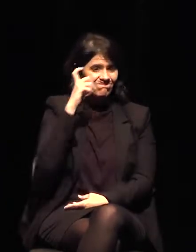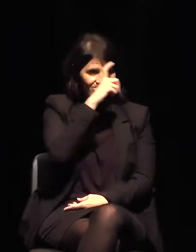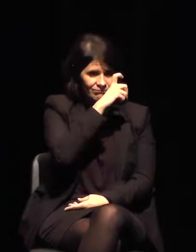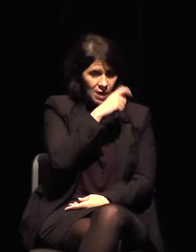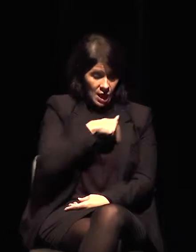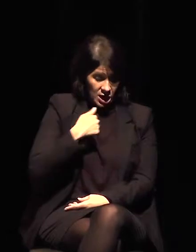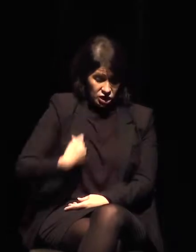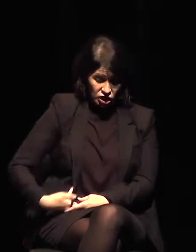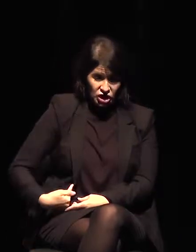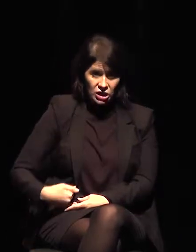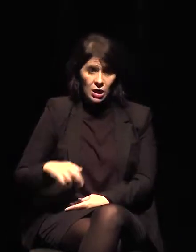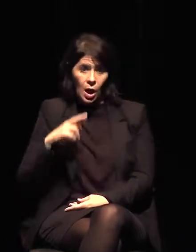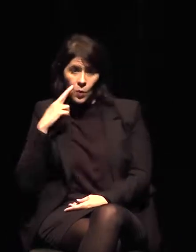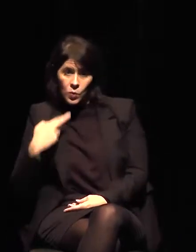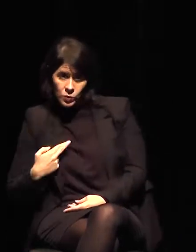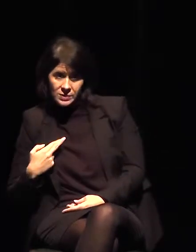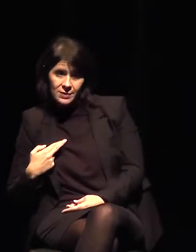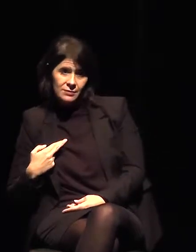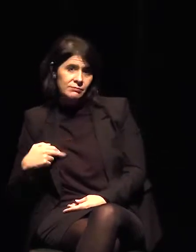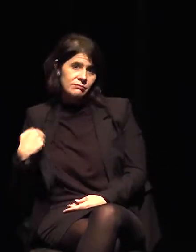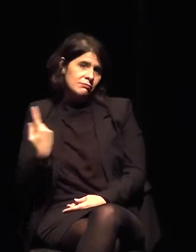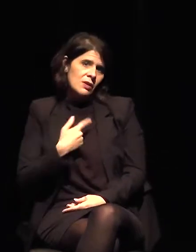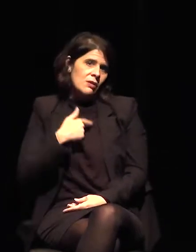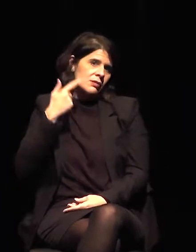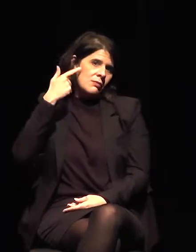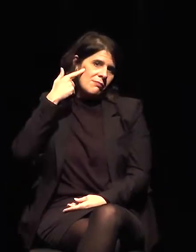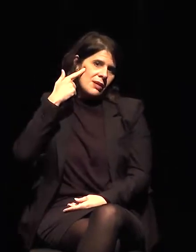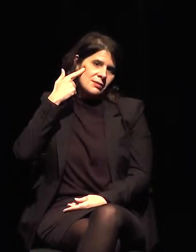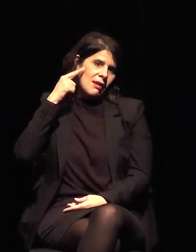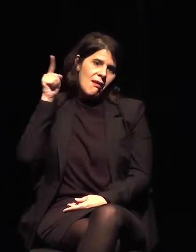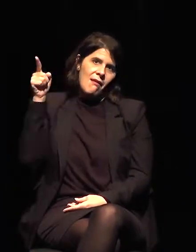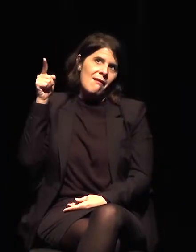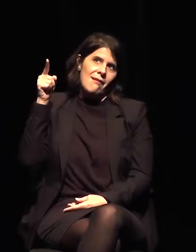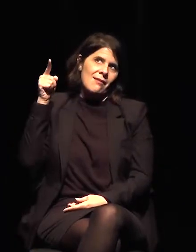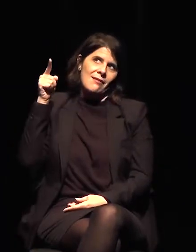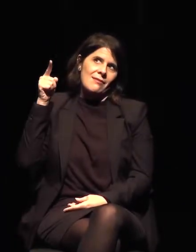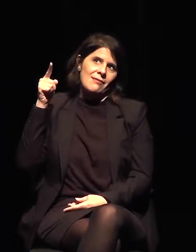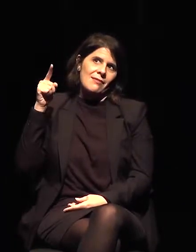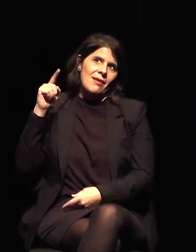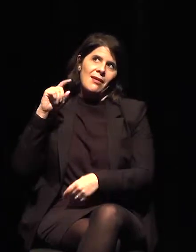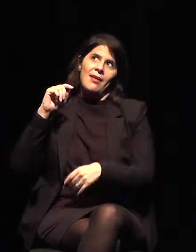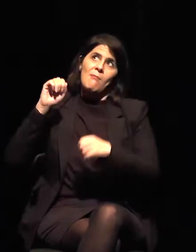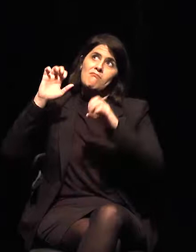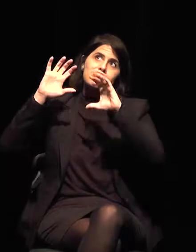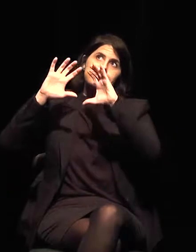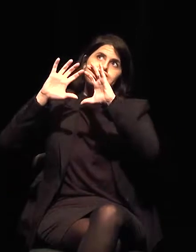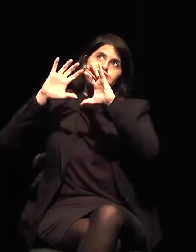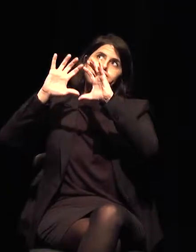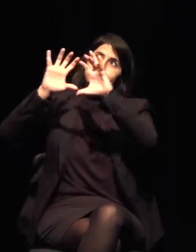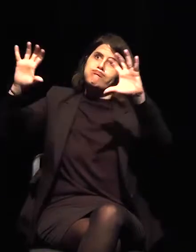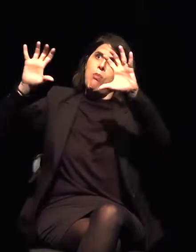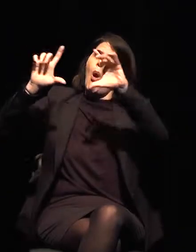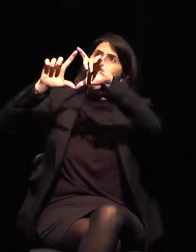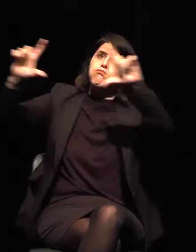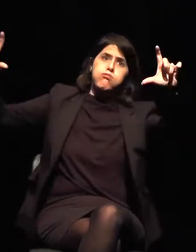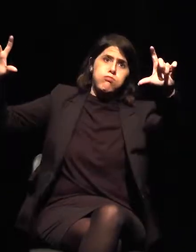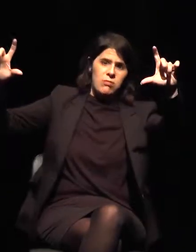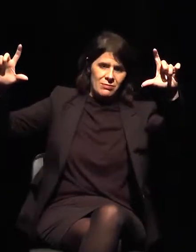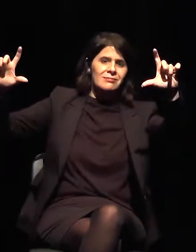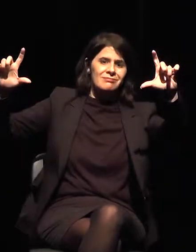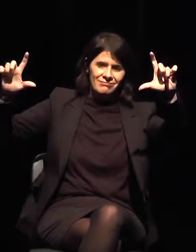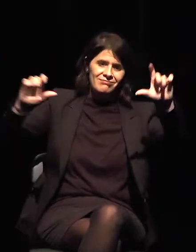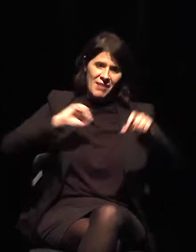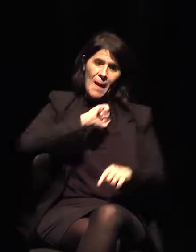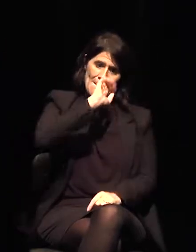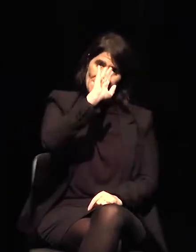consideramos porque son grandísimos. Fíjense, Brasil viene en la tercera posición. Le sigue India, Estados